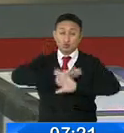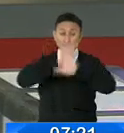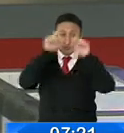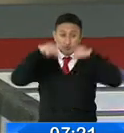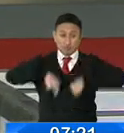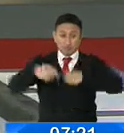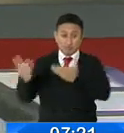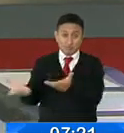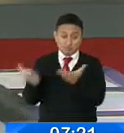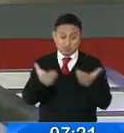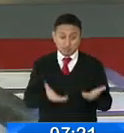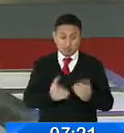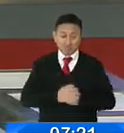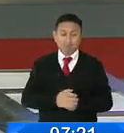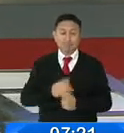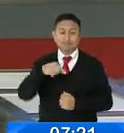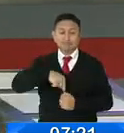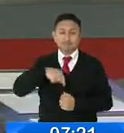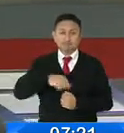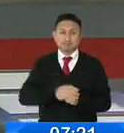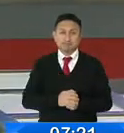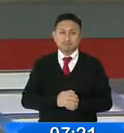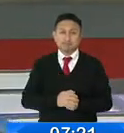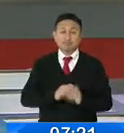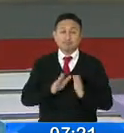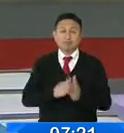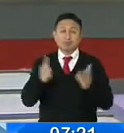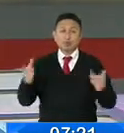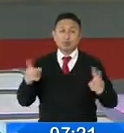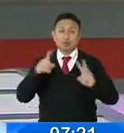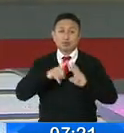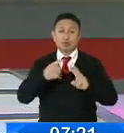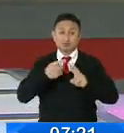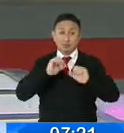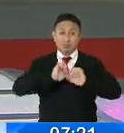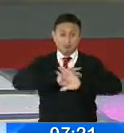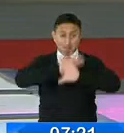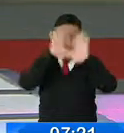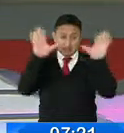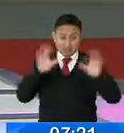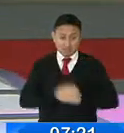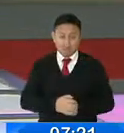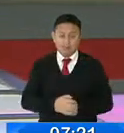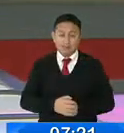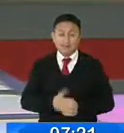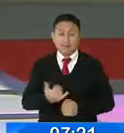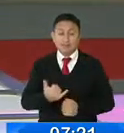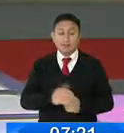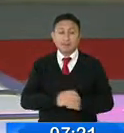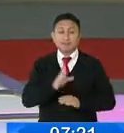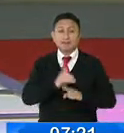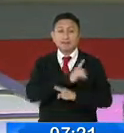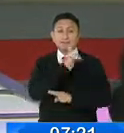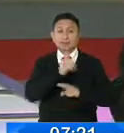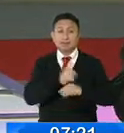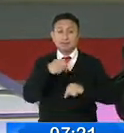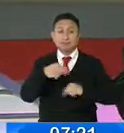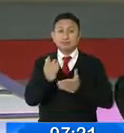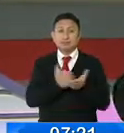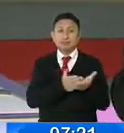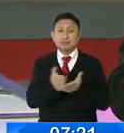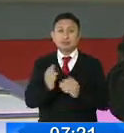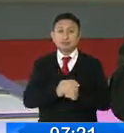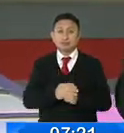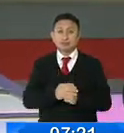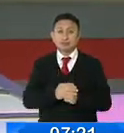Vamos a recibir acá en nuestra edición del Comercio TV de la mañana o matutina a la directora del Servicio